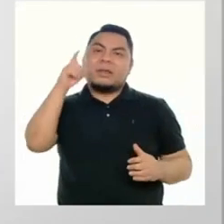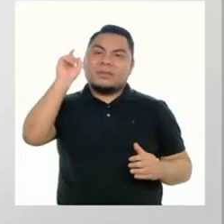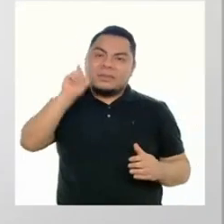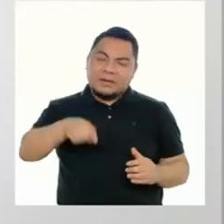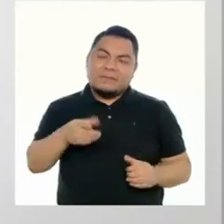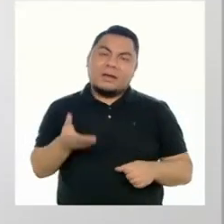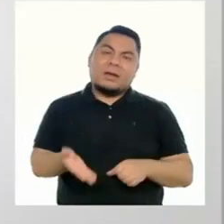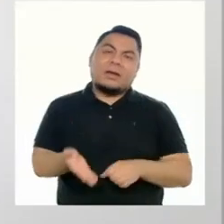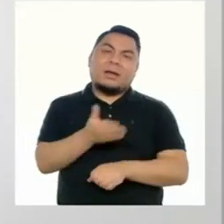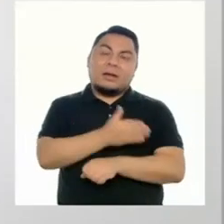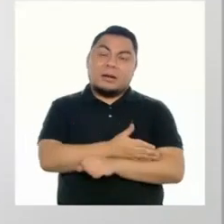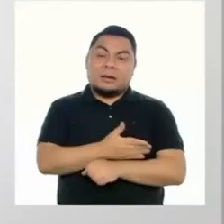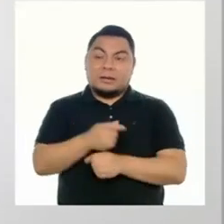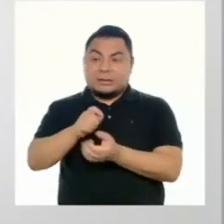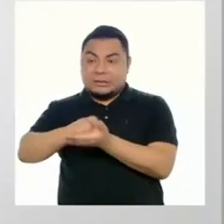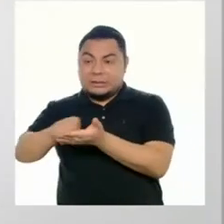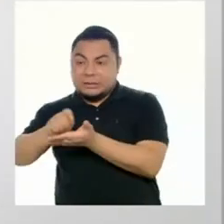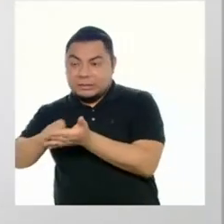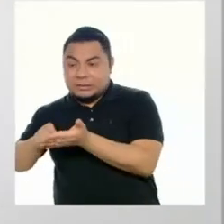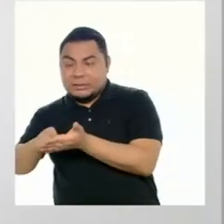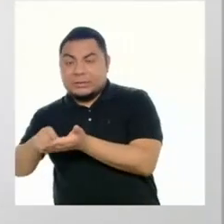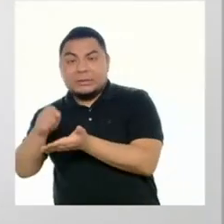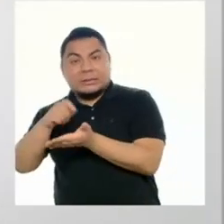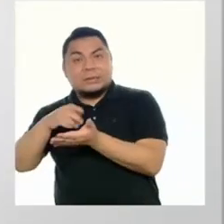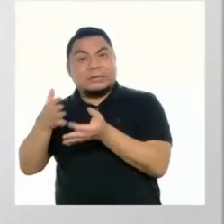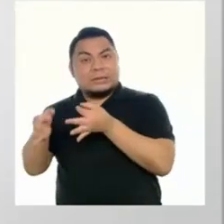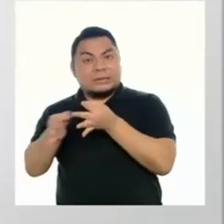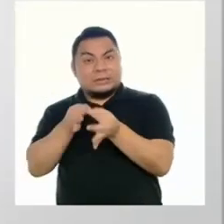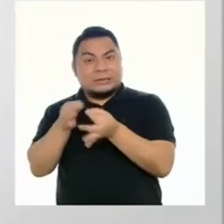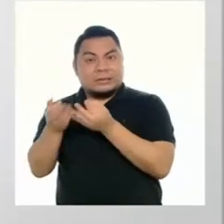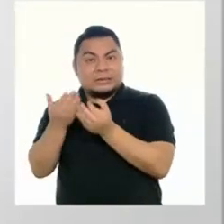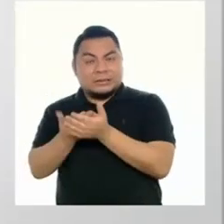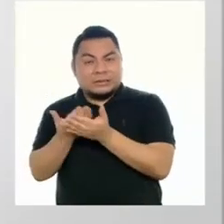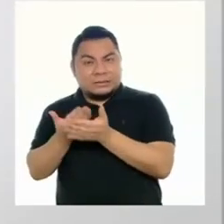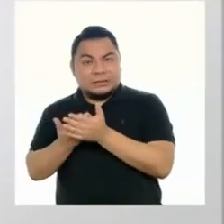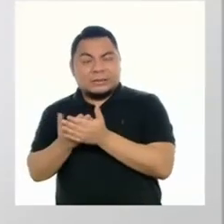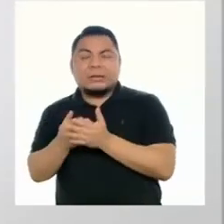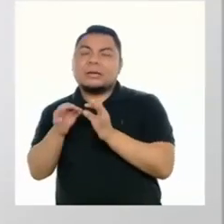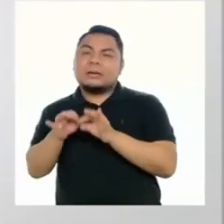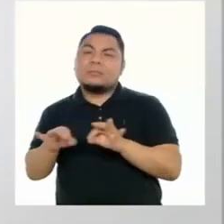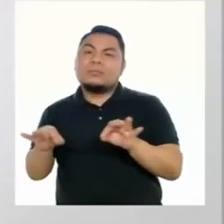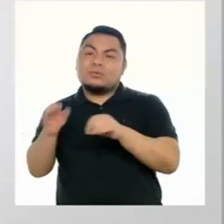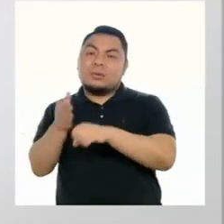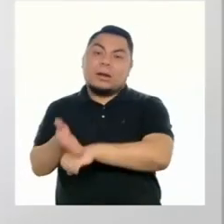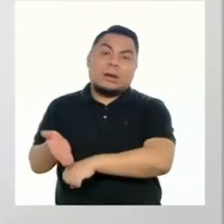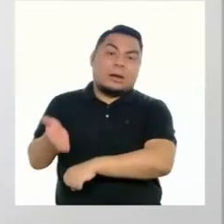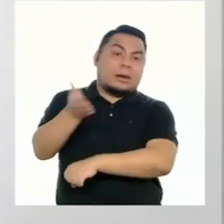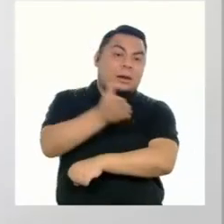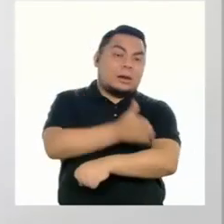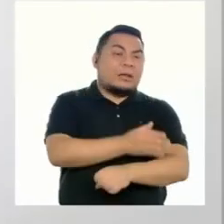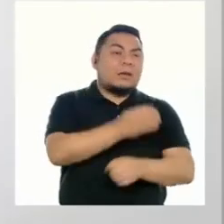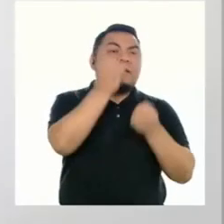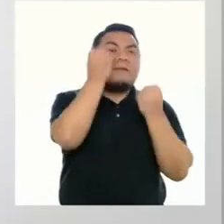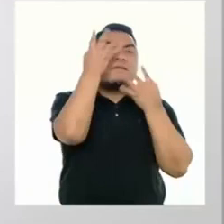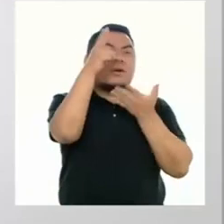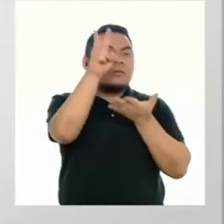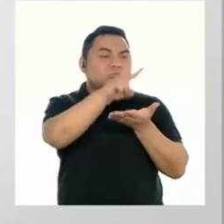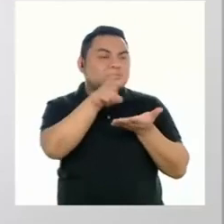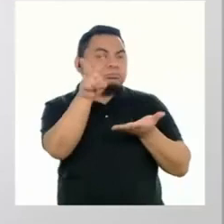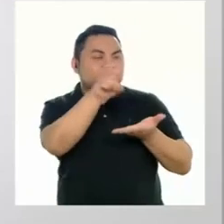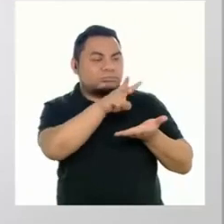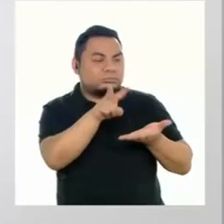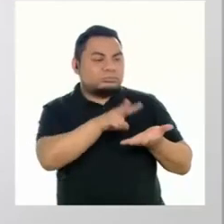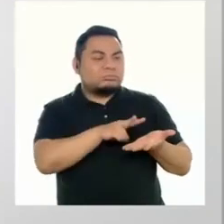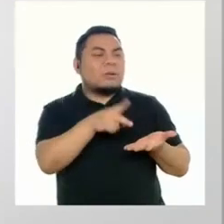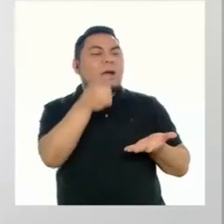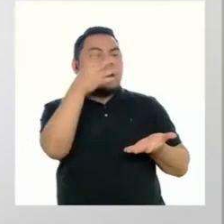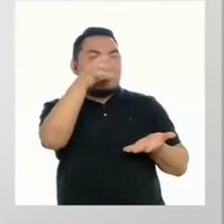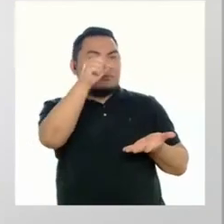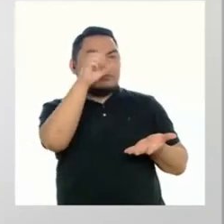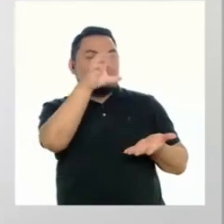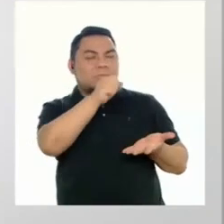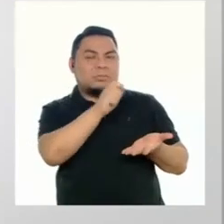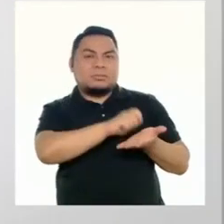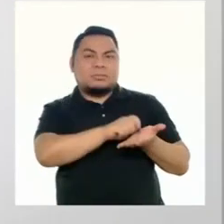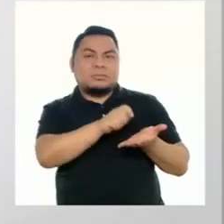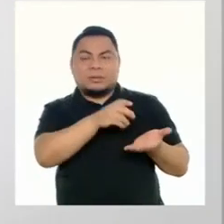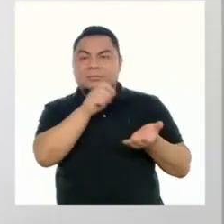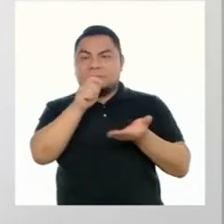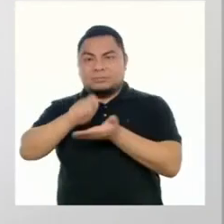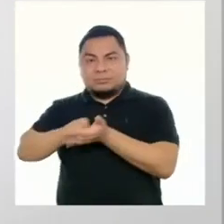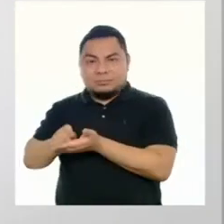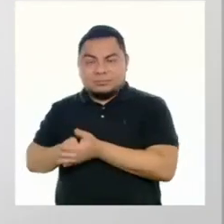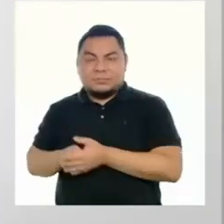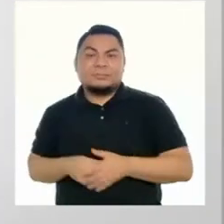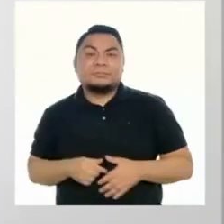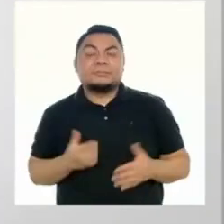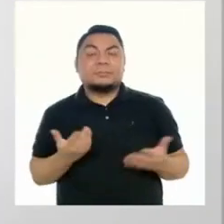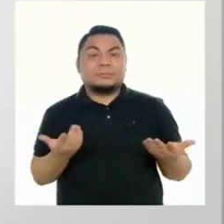debemos tener en cuenta que cada vez que queramos escribir, es importante comprender la información sobre la cual desarrollaremos el texto.